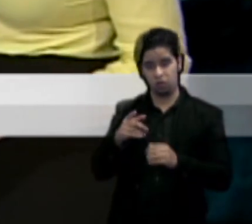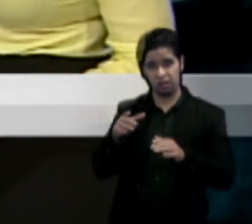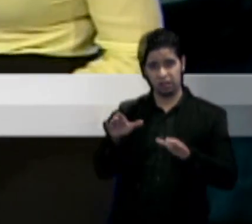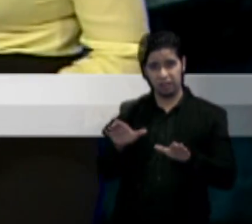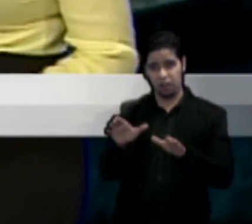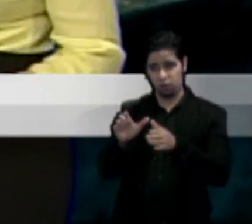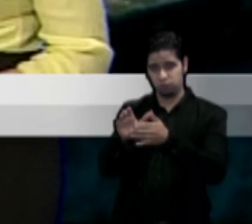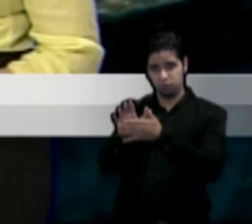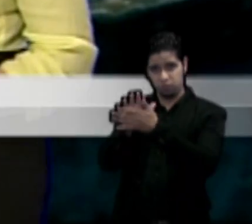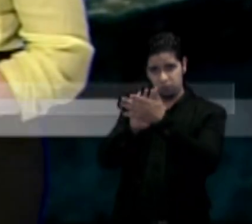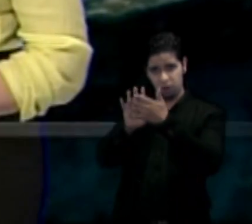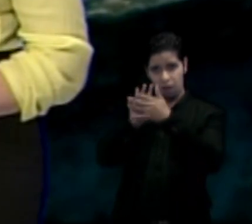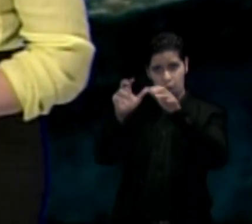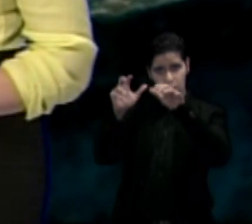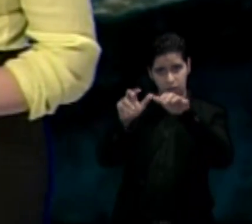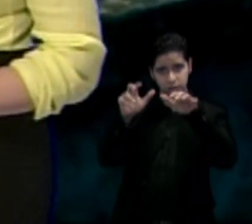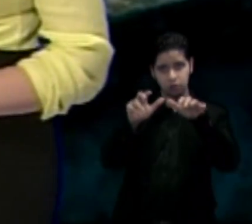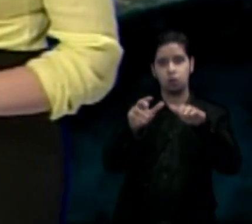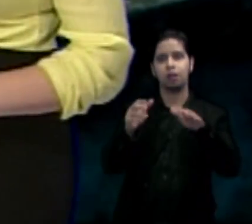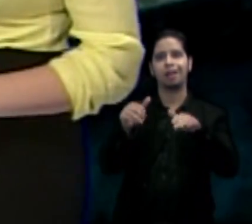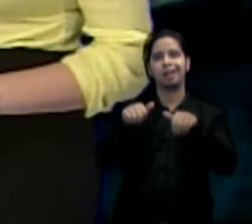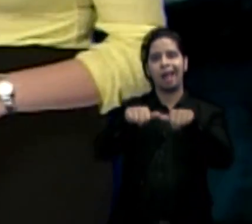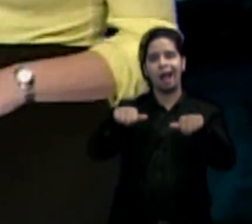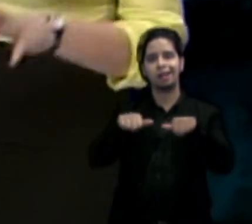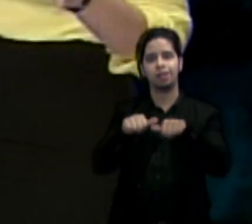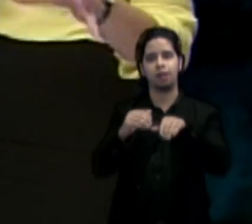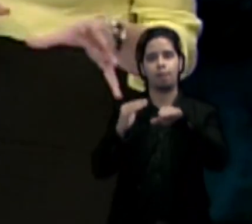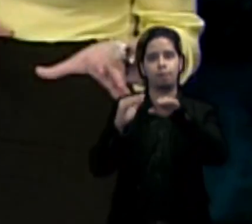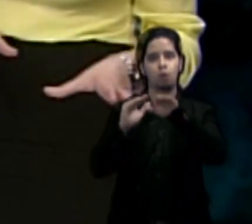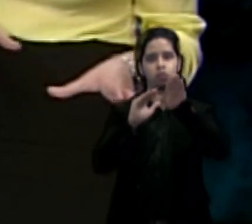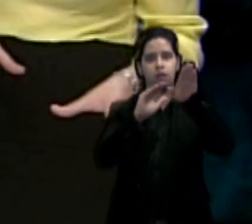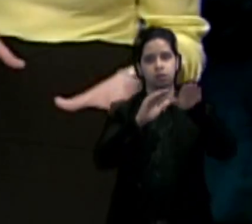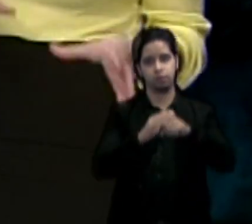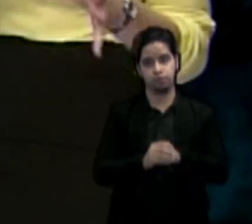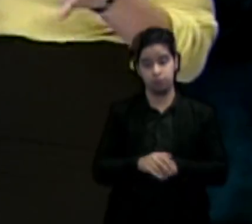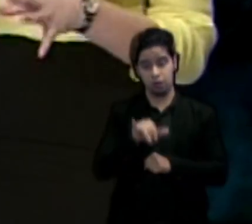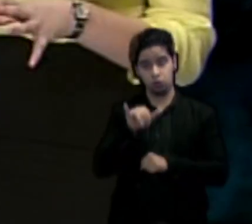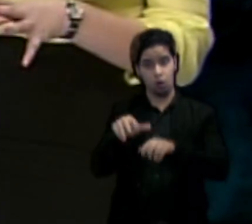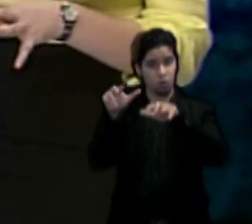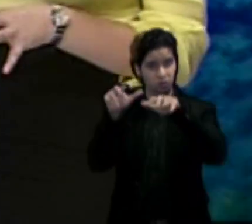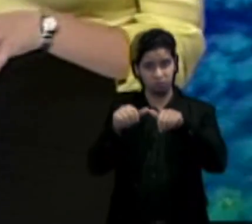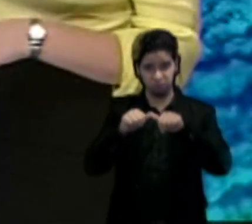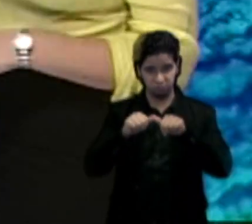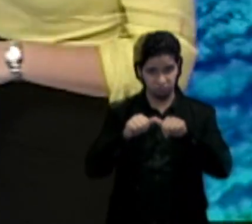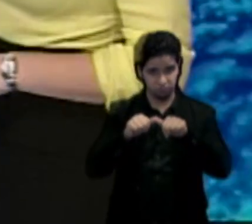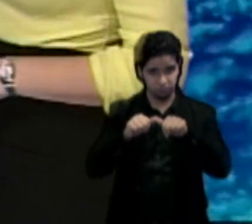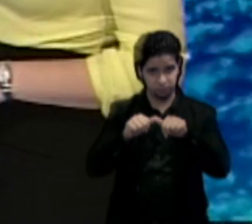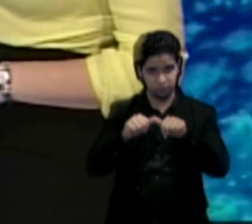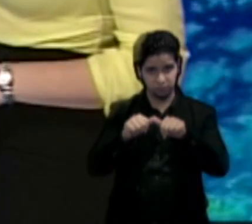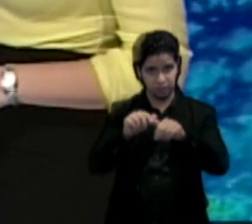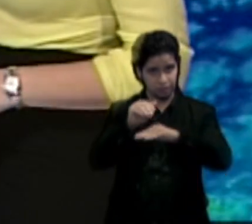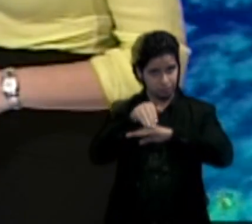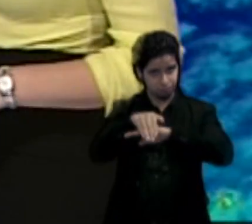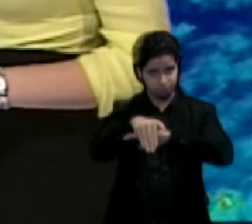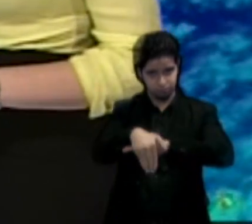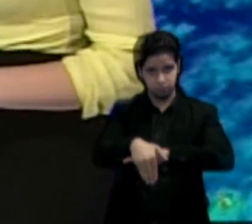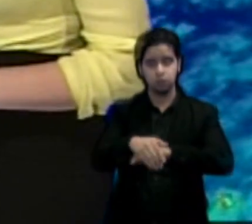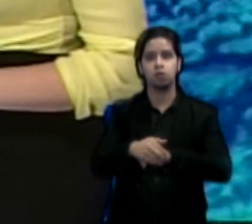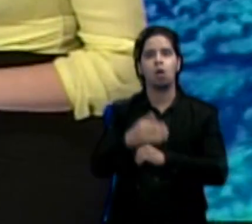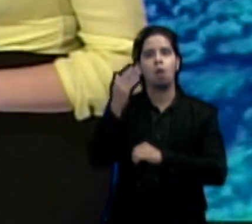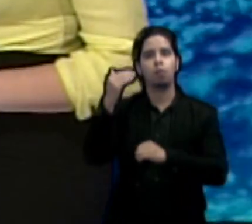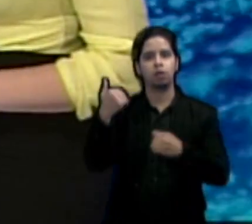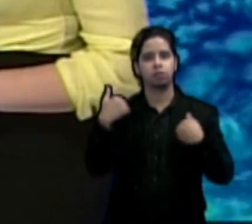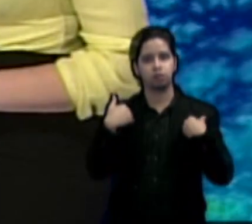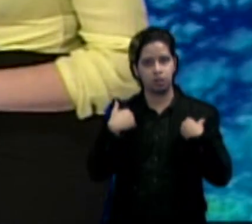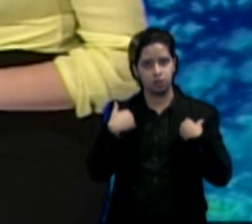se han desarrollado en el interior montañoso moviéndose hacia el sur. Esos aguaceros van a continuar aún durante la noche y es que tenemos un leve